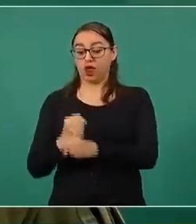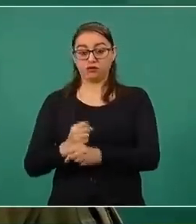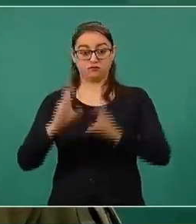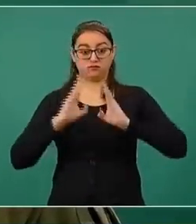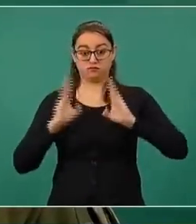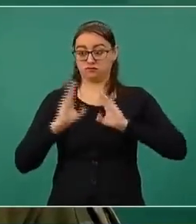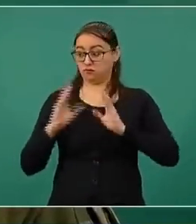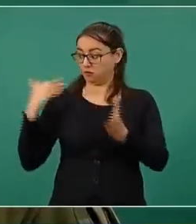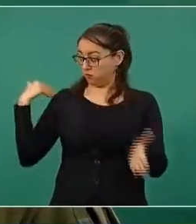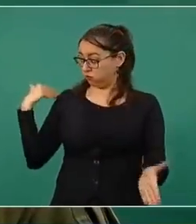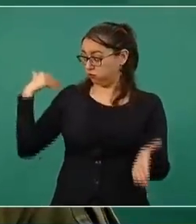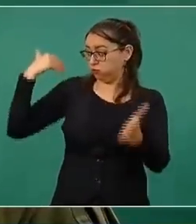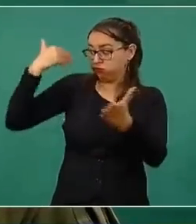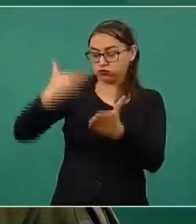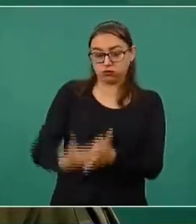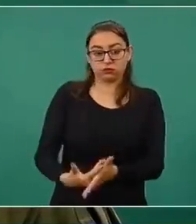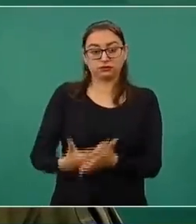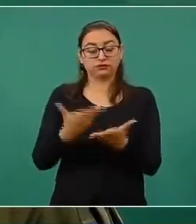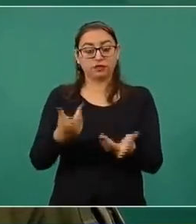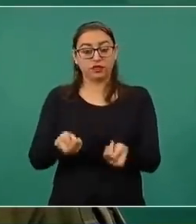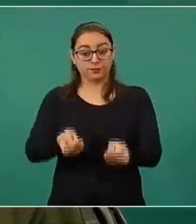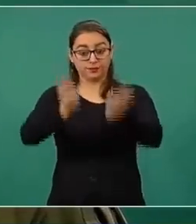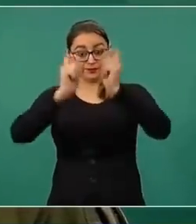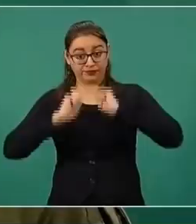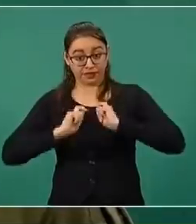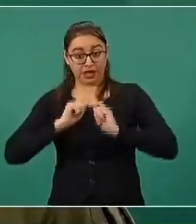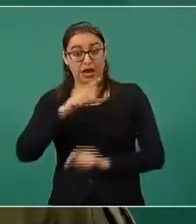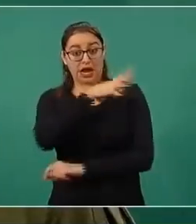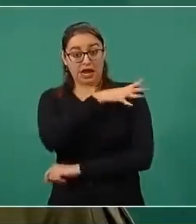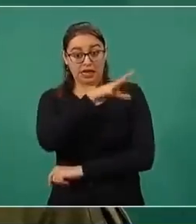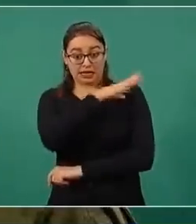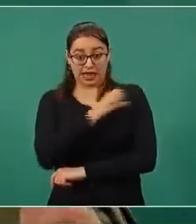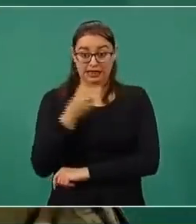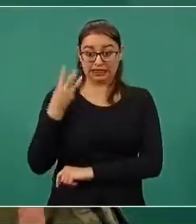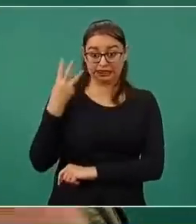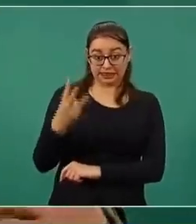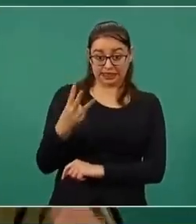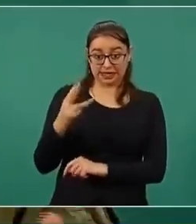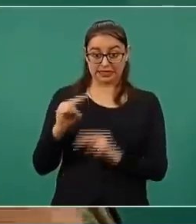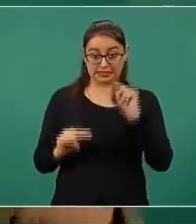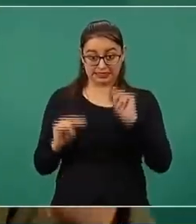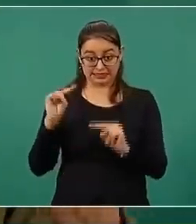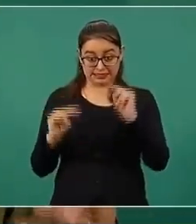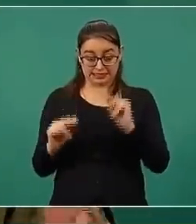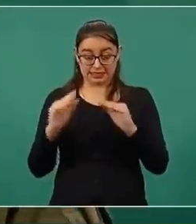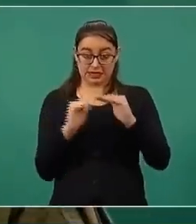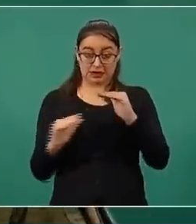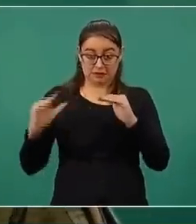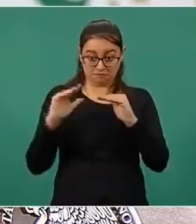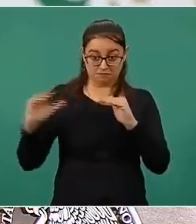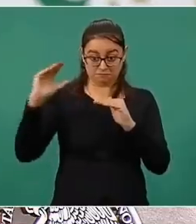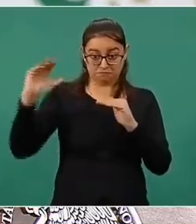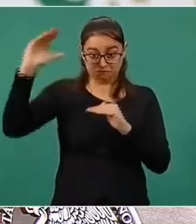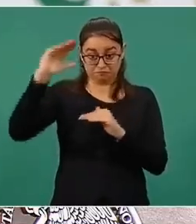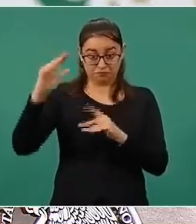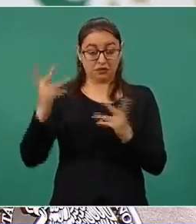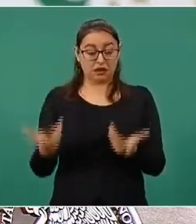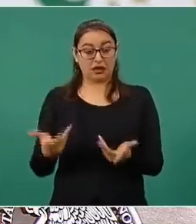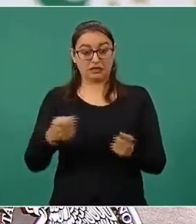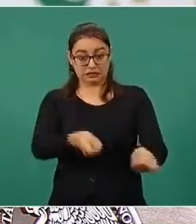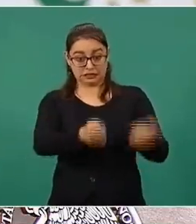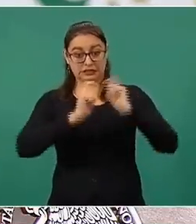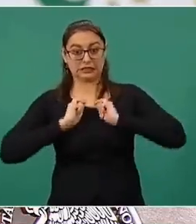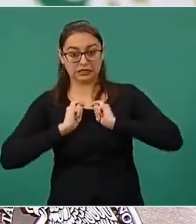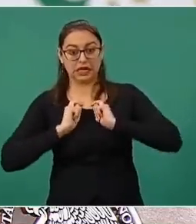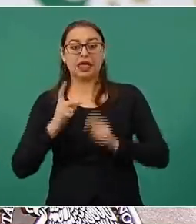para ser general, que son tres niveles, dejar al brigadier, de brigada y de división, pues se